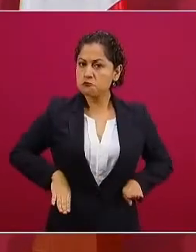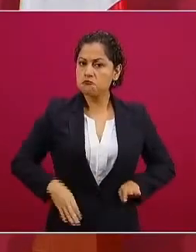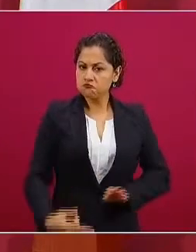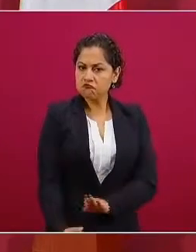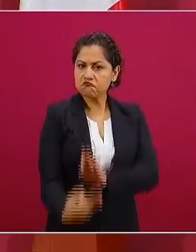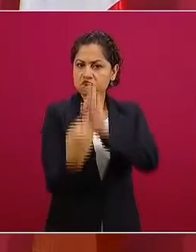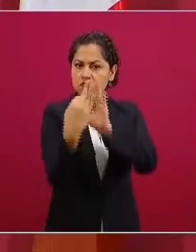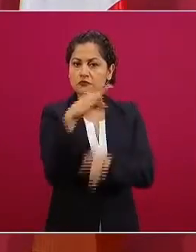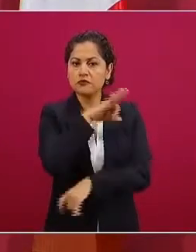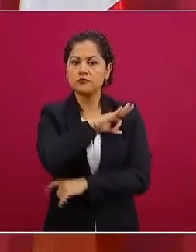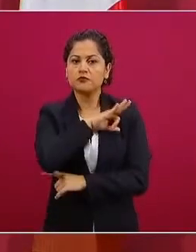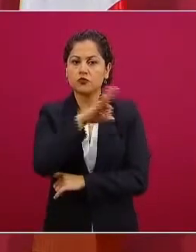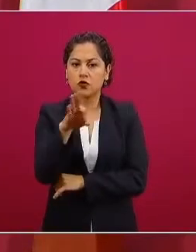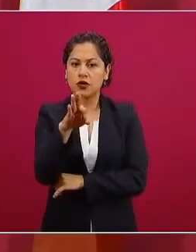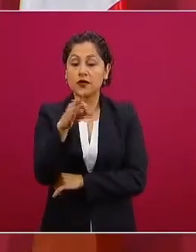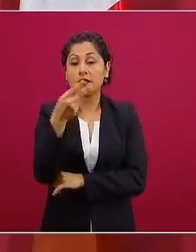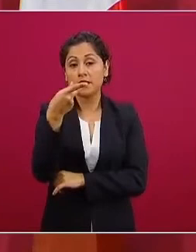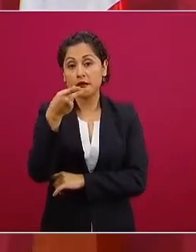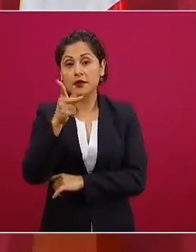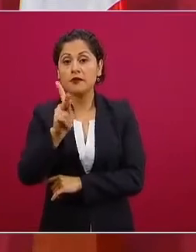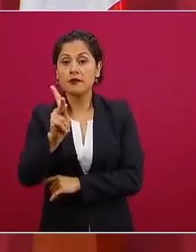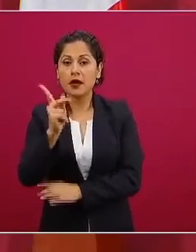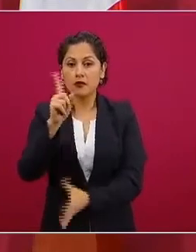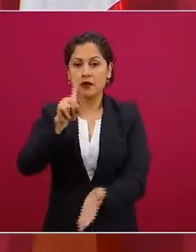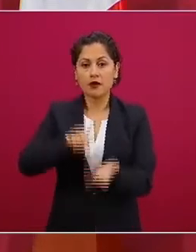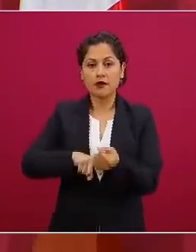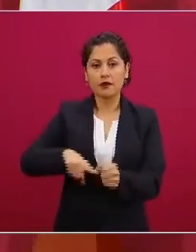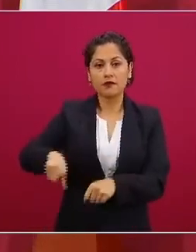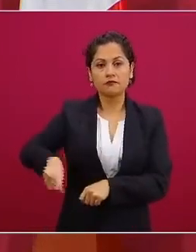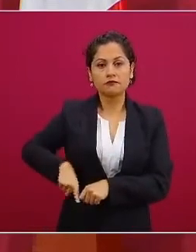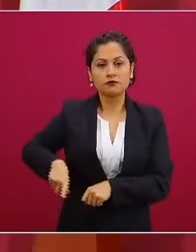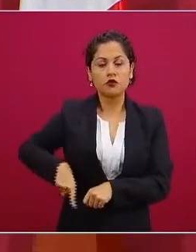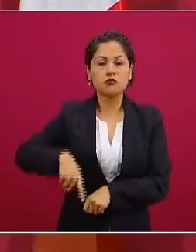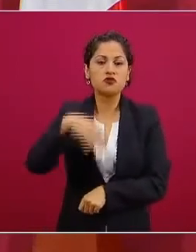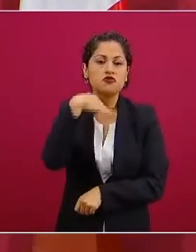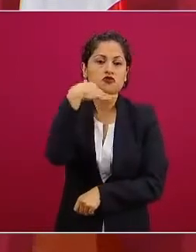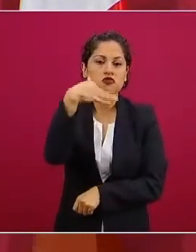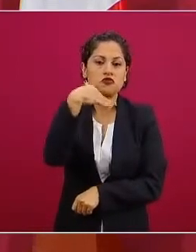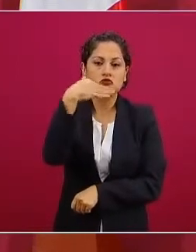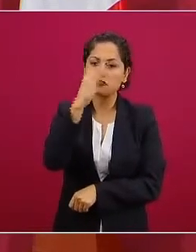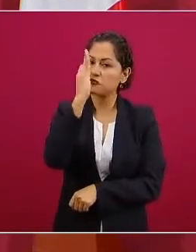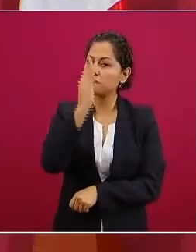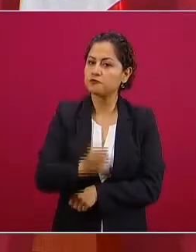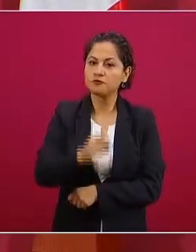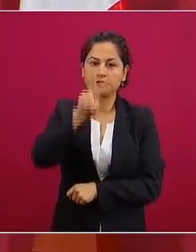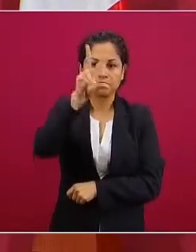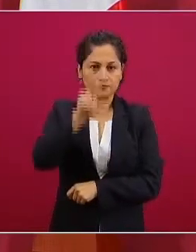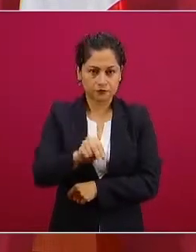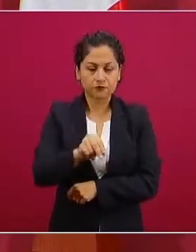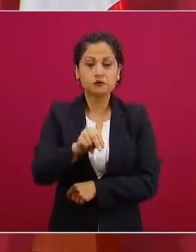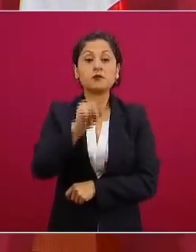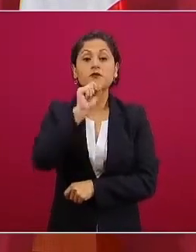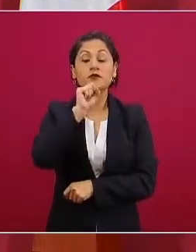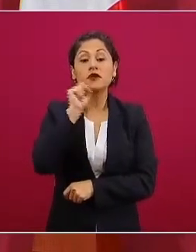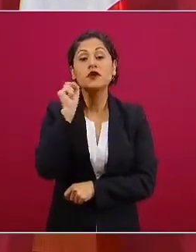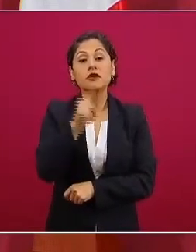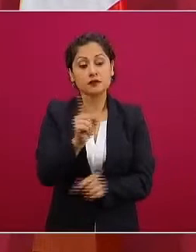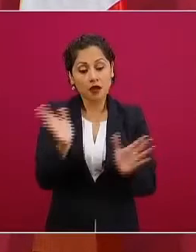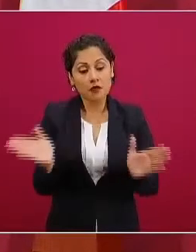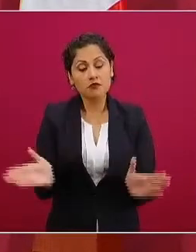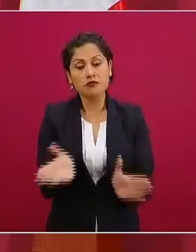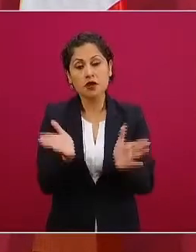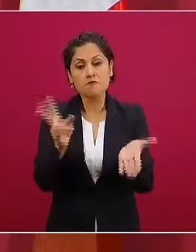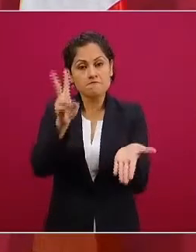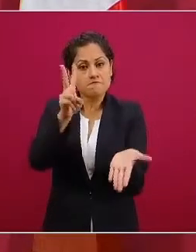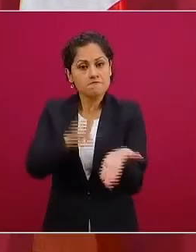la corrupción, se fortalezcan valores y principios como